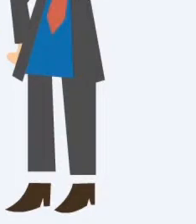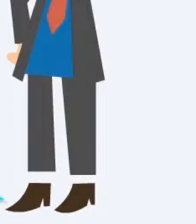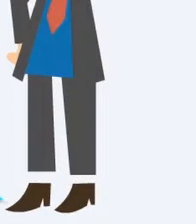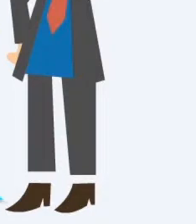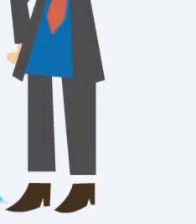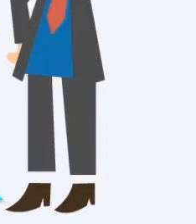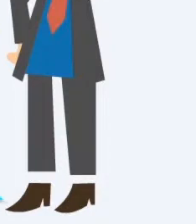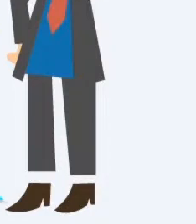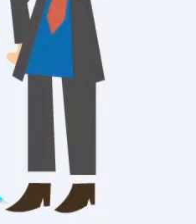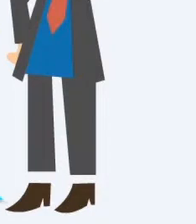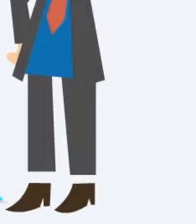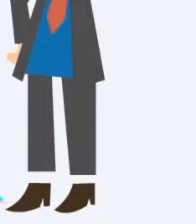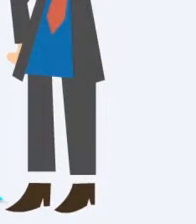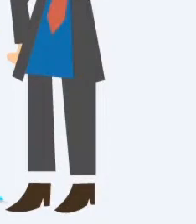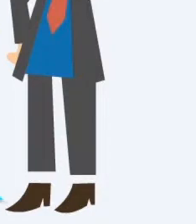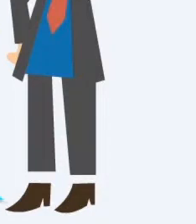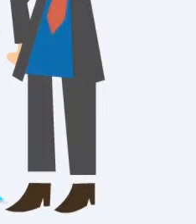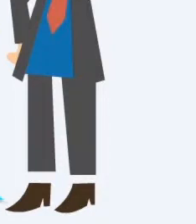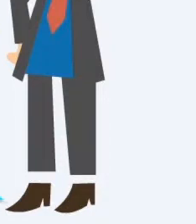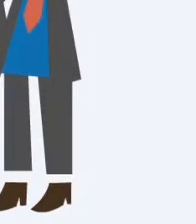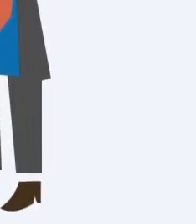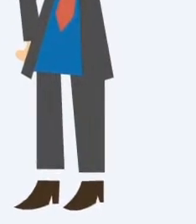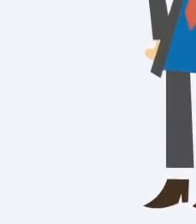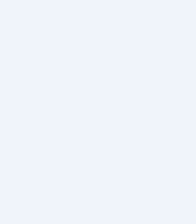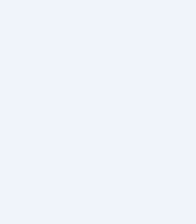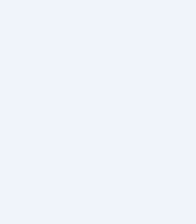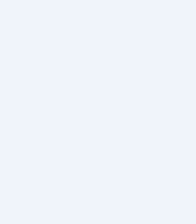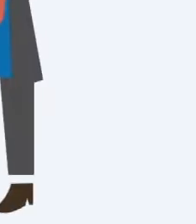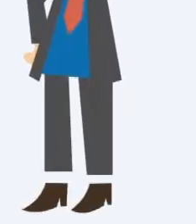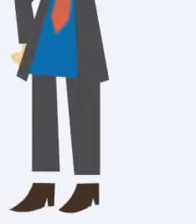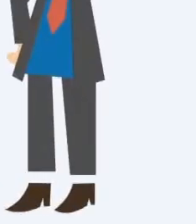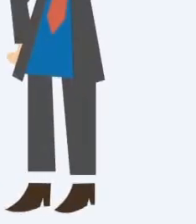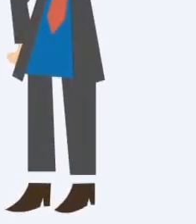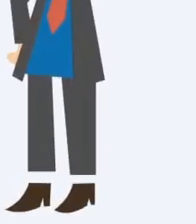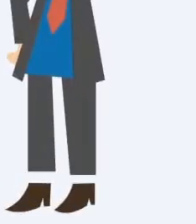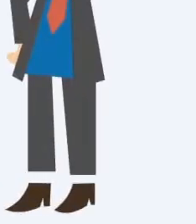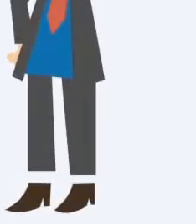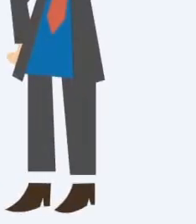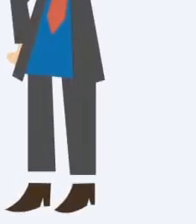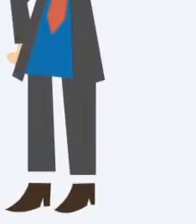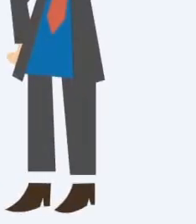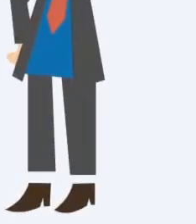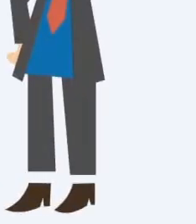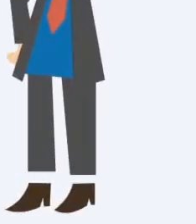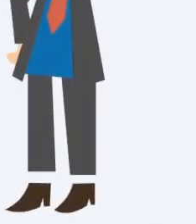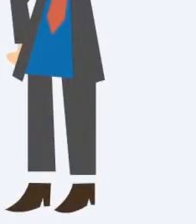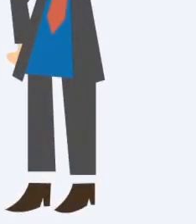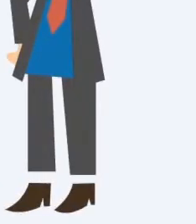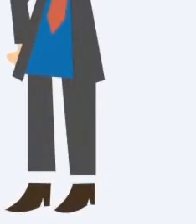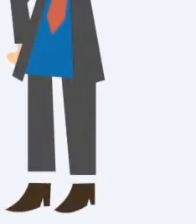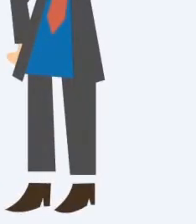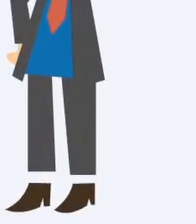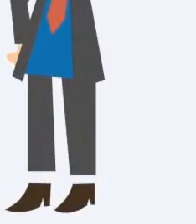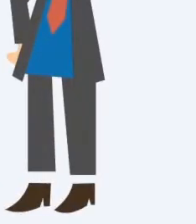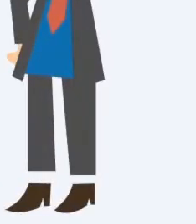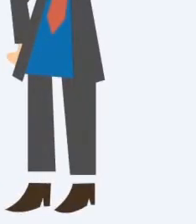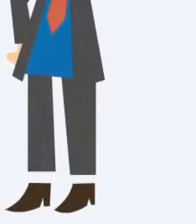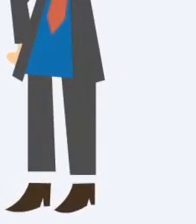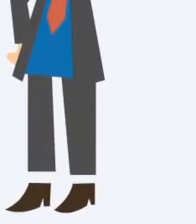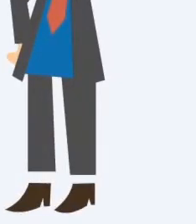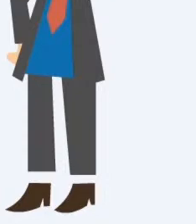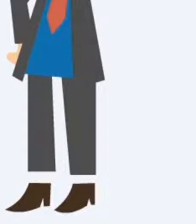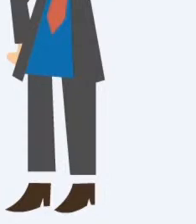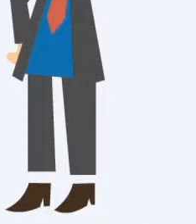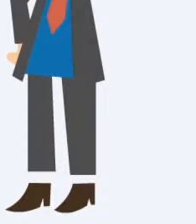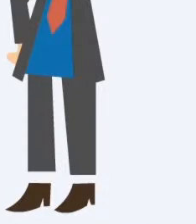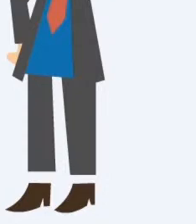mando de PS3, dos juegos para mando manual, una cámara de movimiento, dos mandos